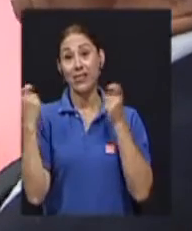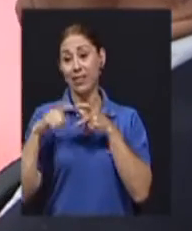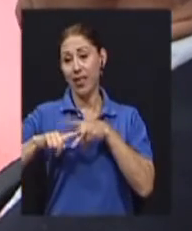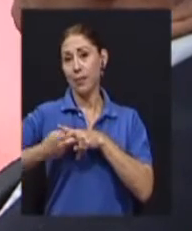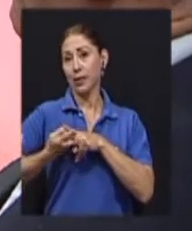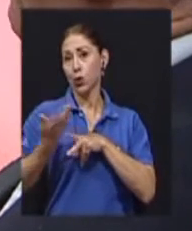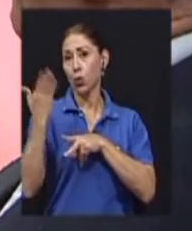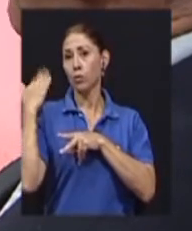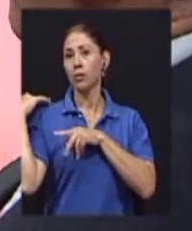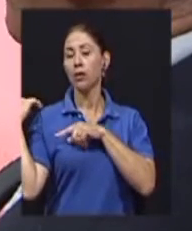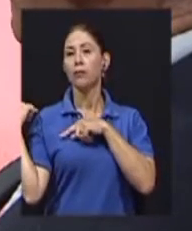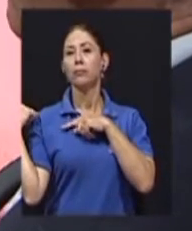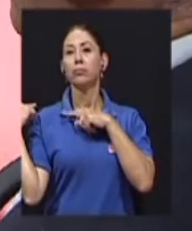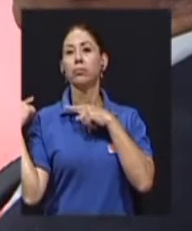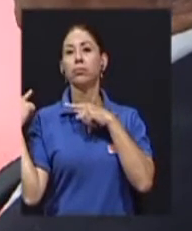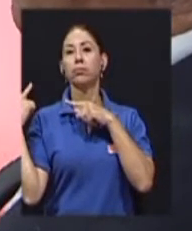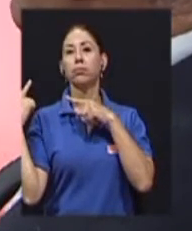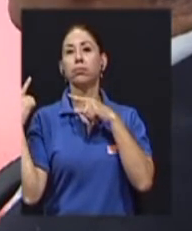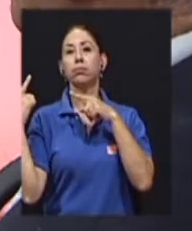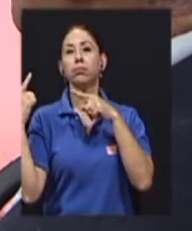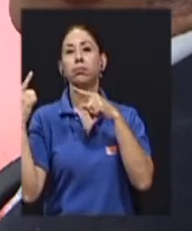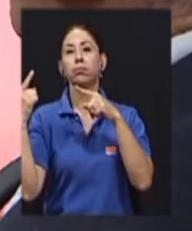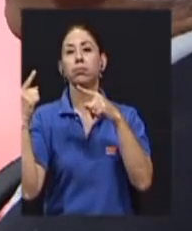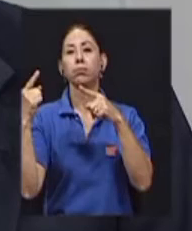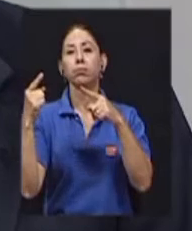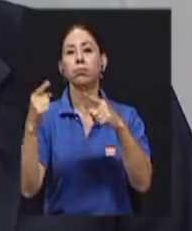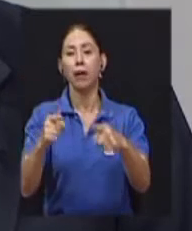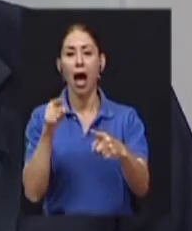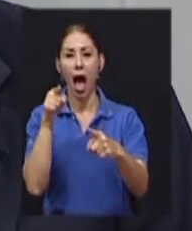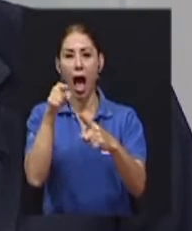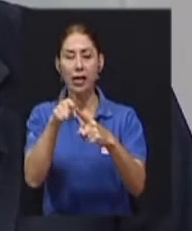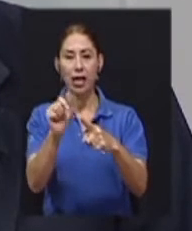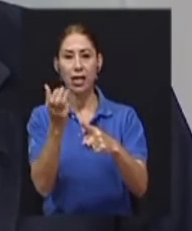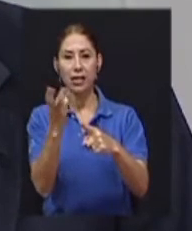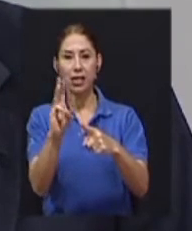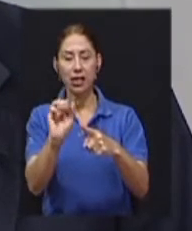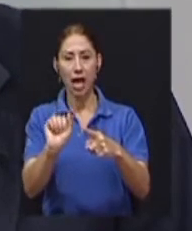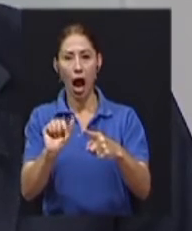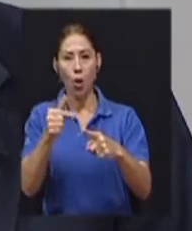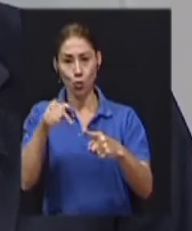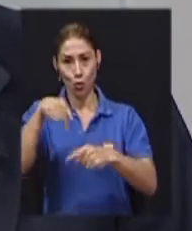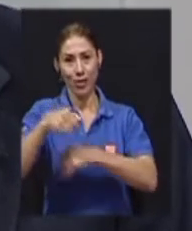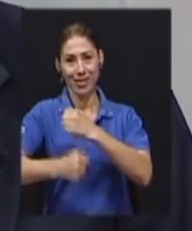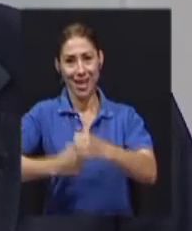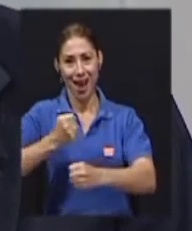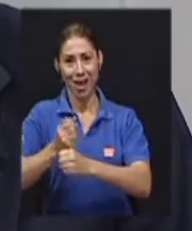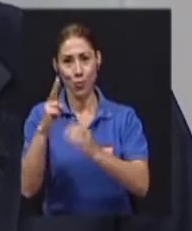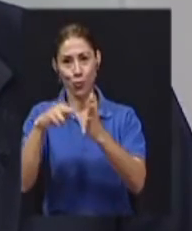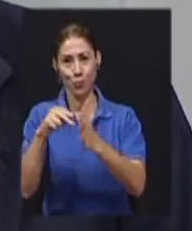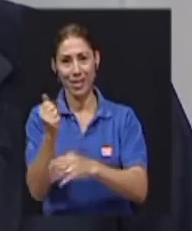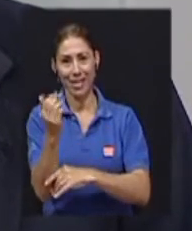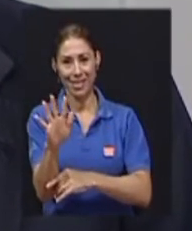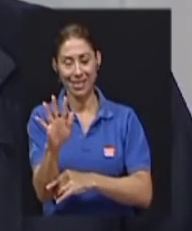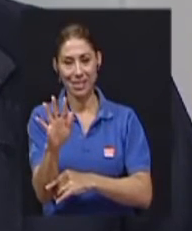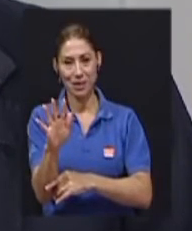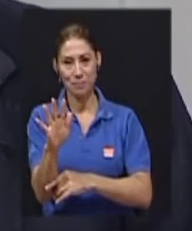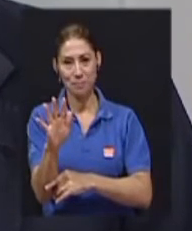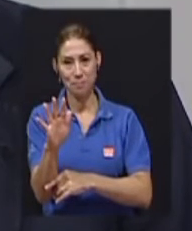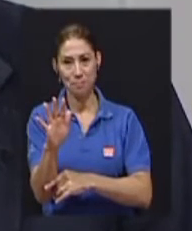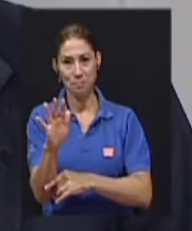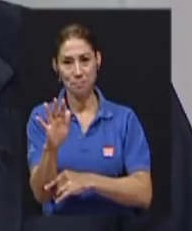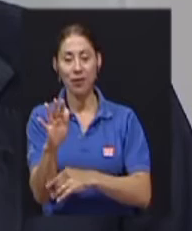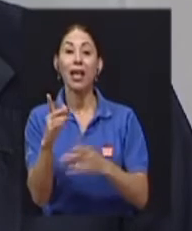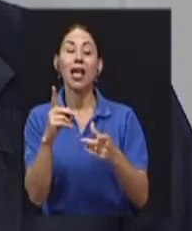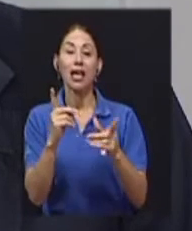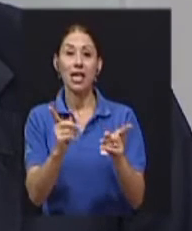el 16 de agosto de 2015, de este año actual. Y hay toda